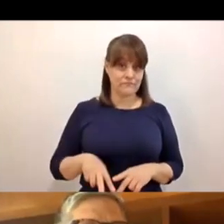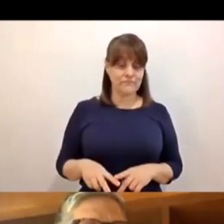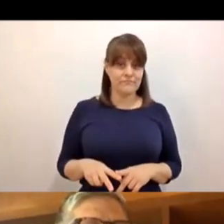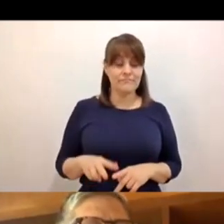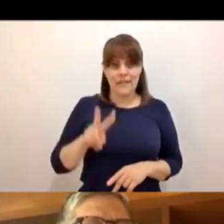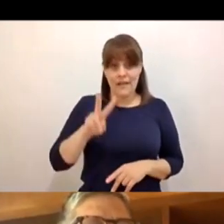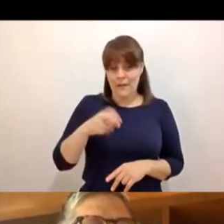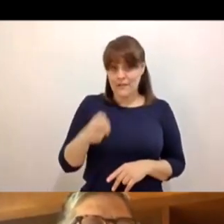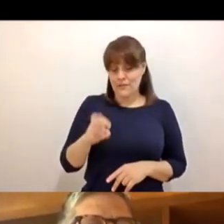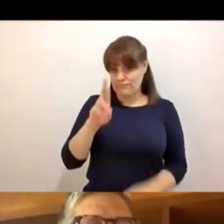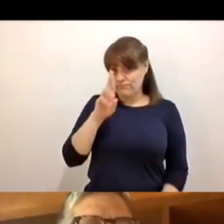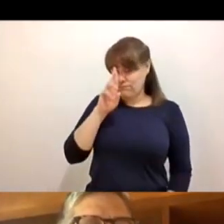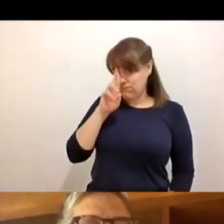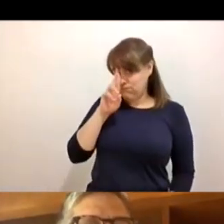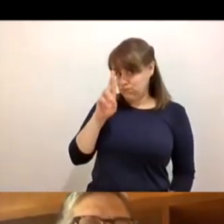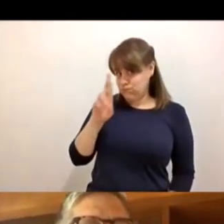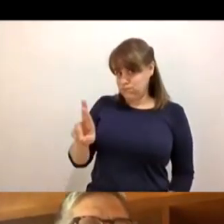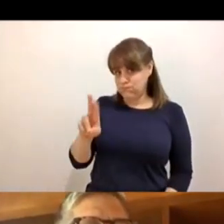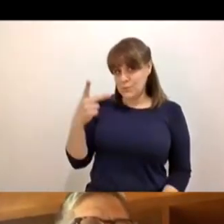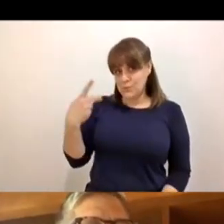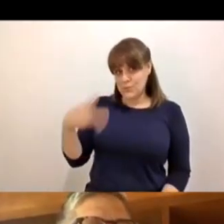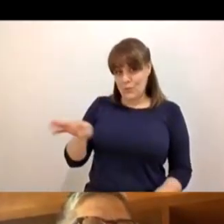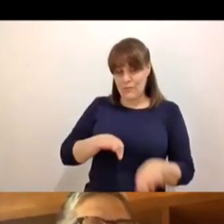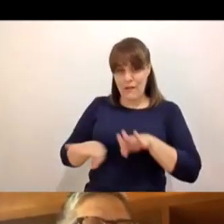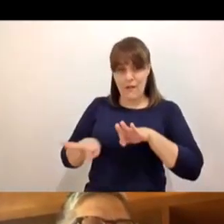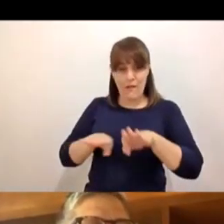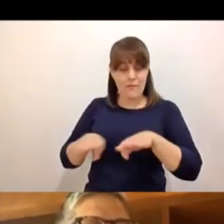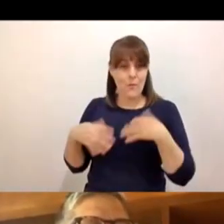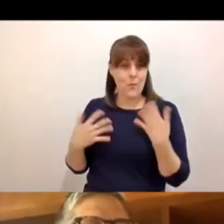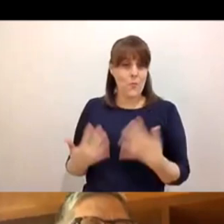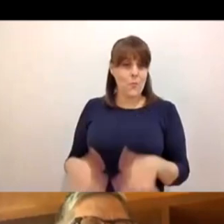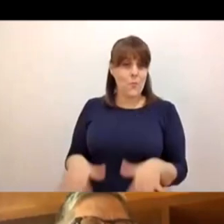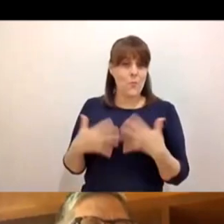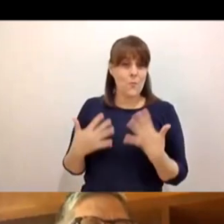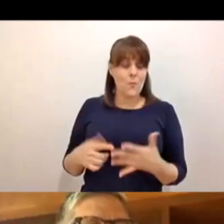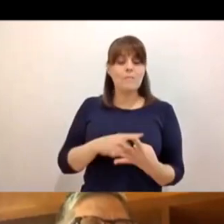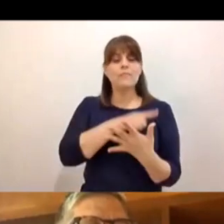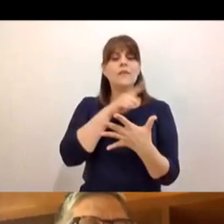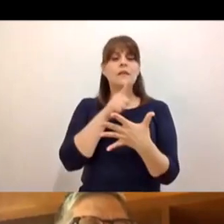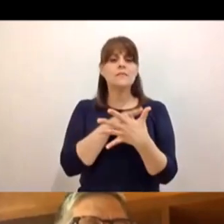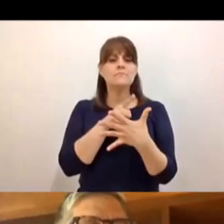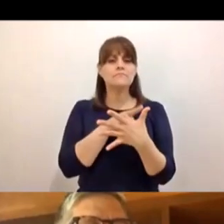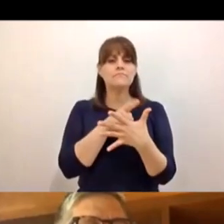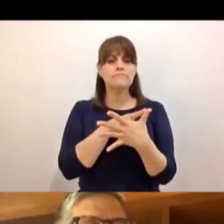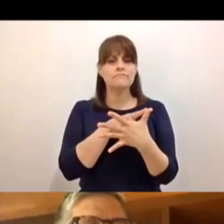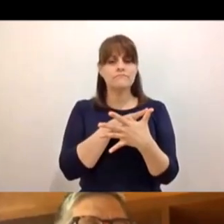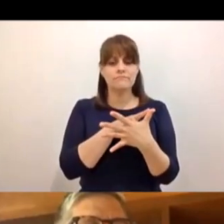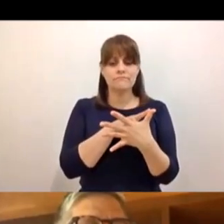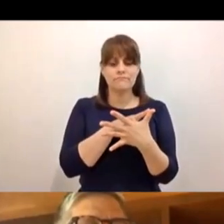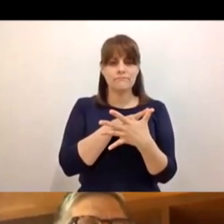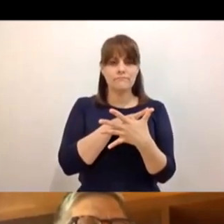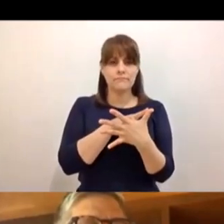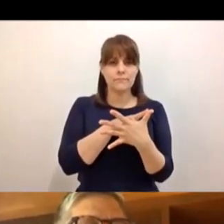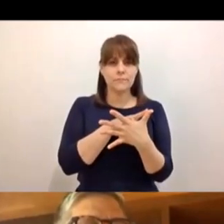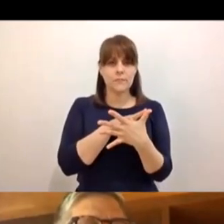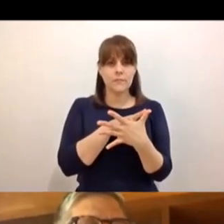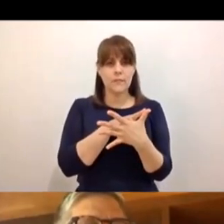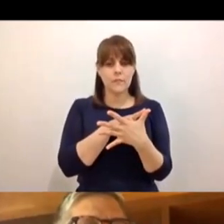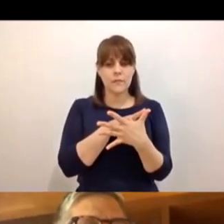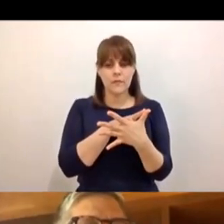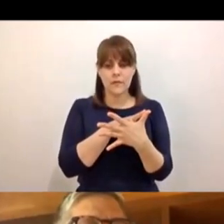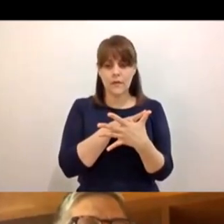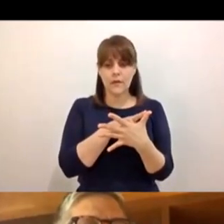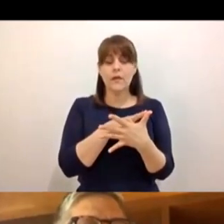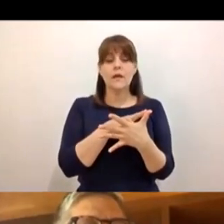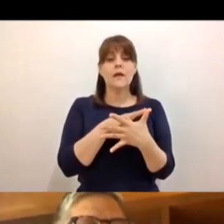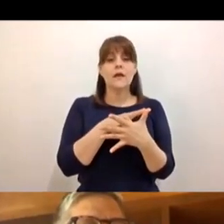reconocimiento a su trabajo. El quinto punto es que se reforzó